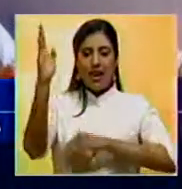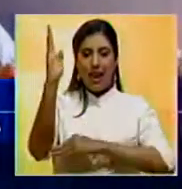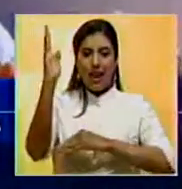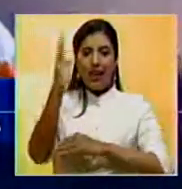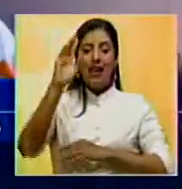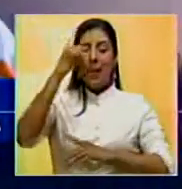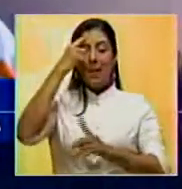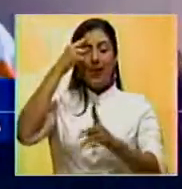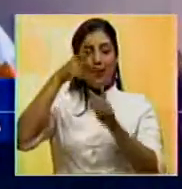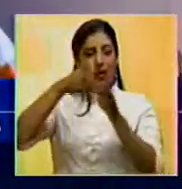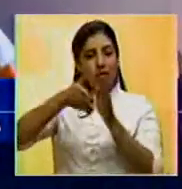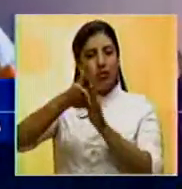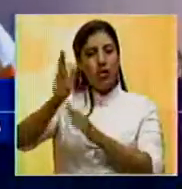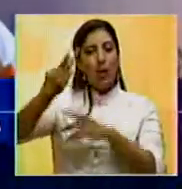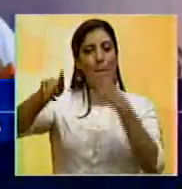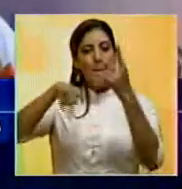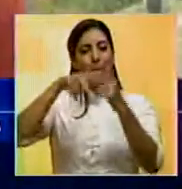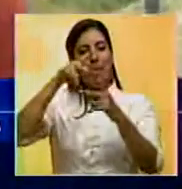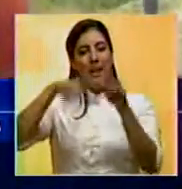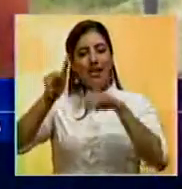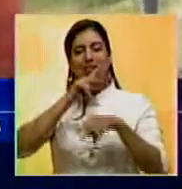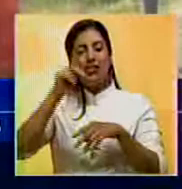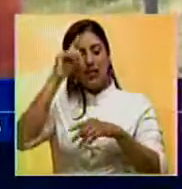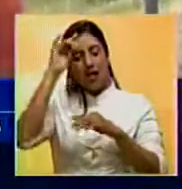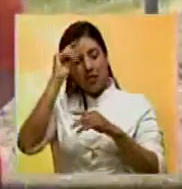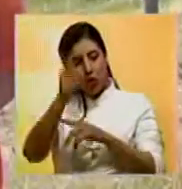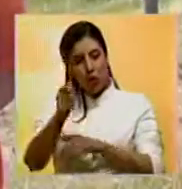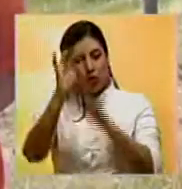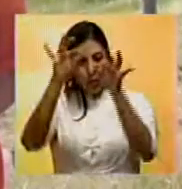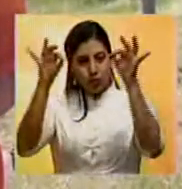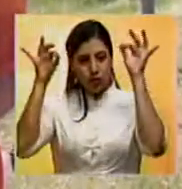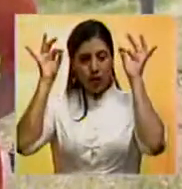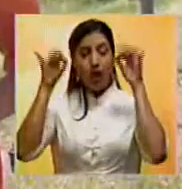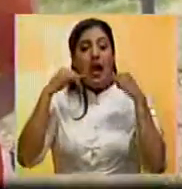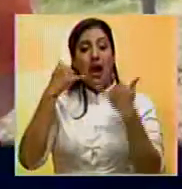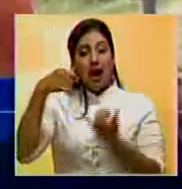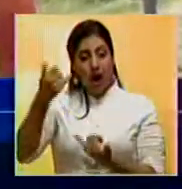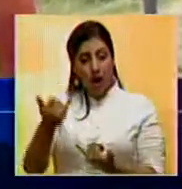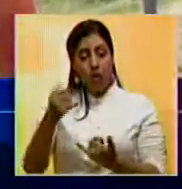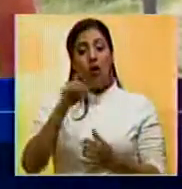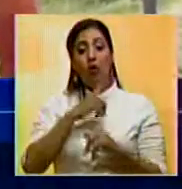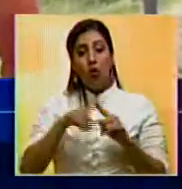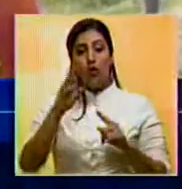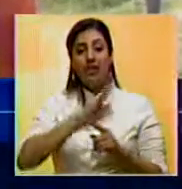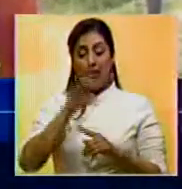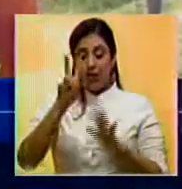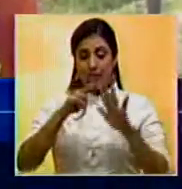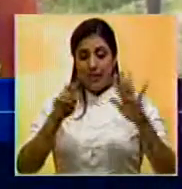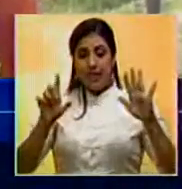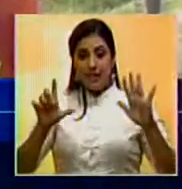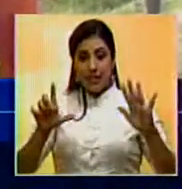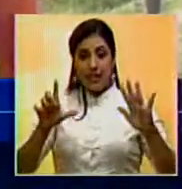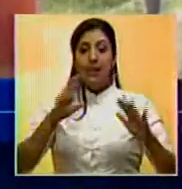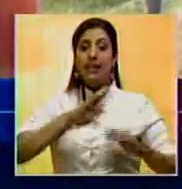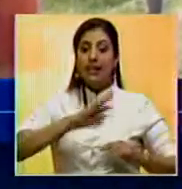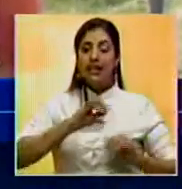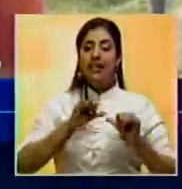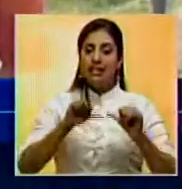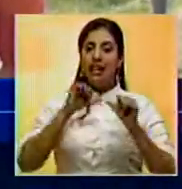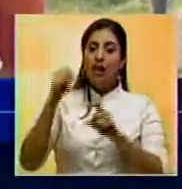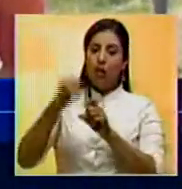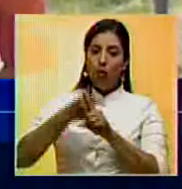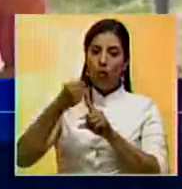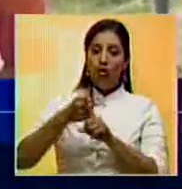comprende el primer tramo del Paseo de la Devoción. Por último, el burgomaestre expresó que se debe para este 2017 seguir